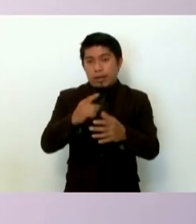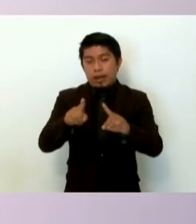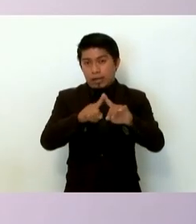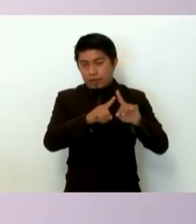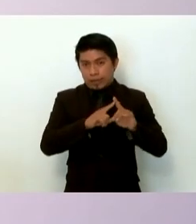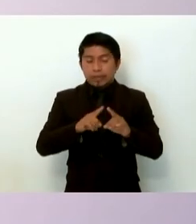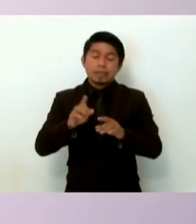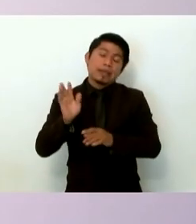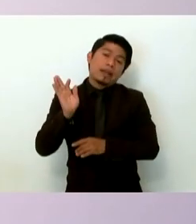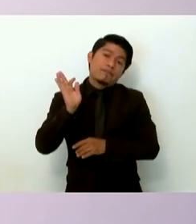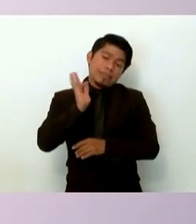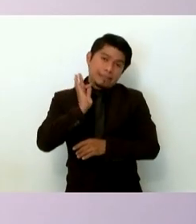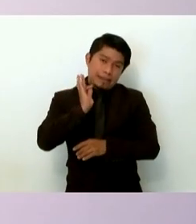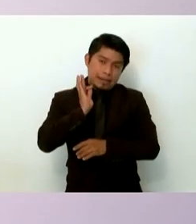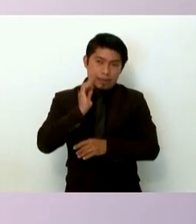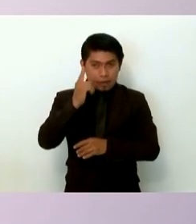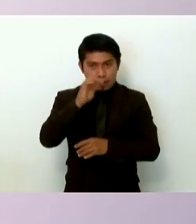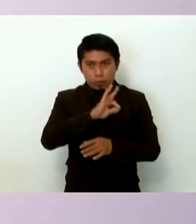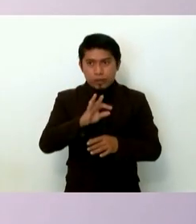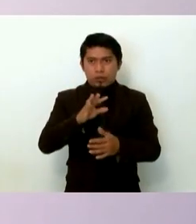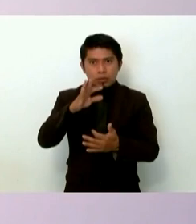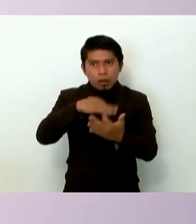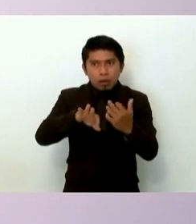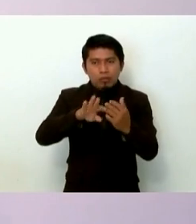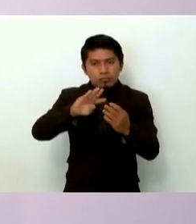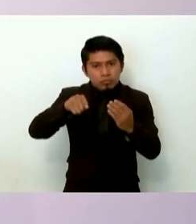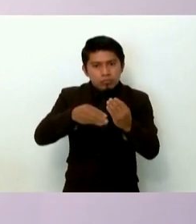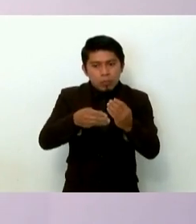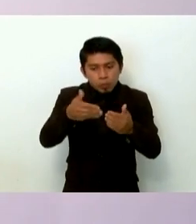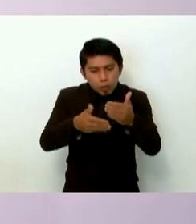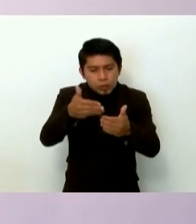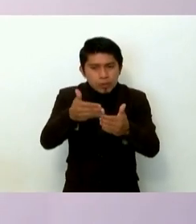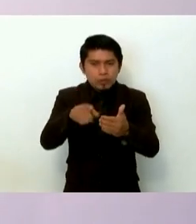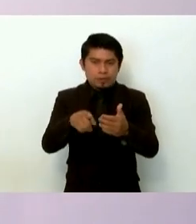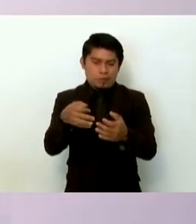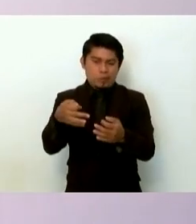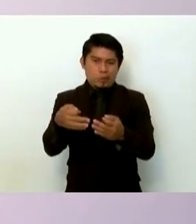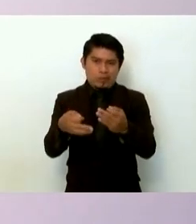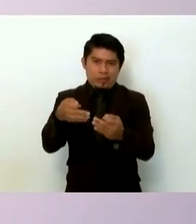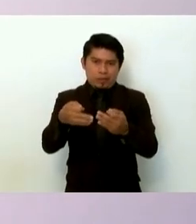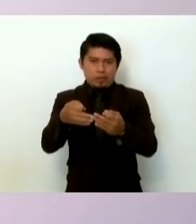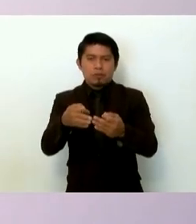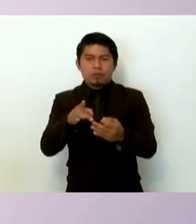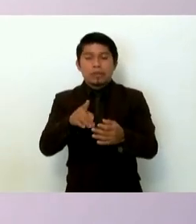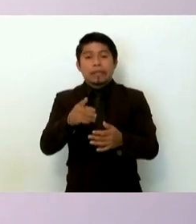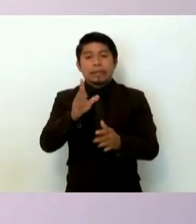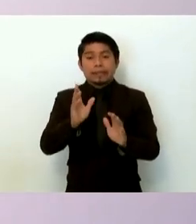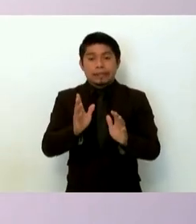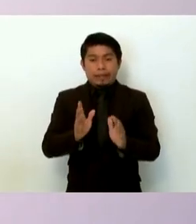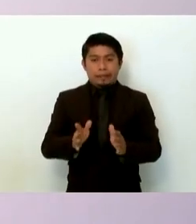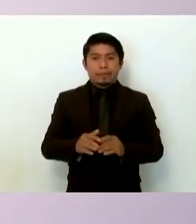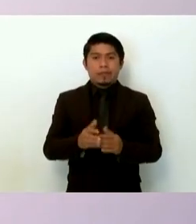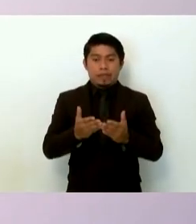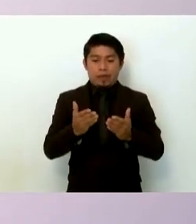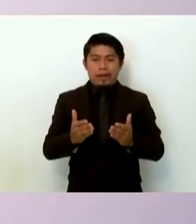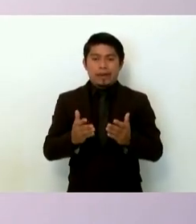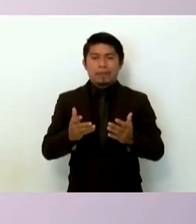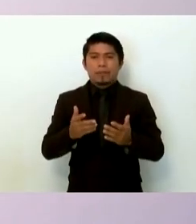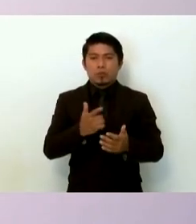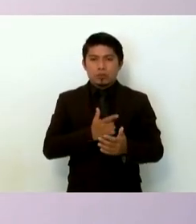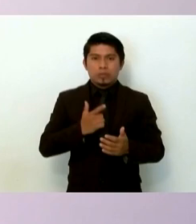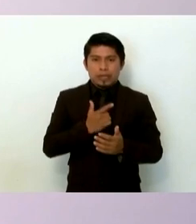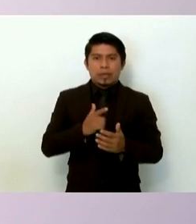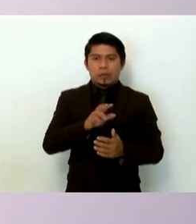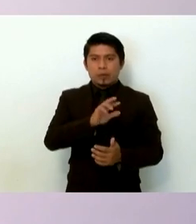Especial a fortalecer todo el proceso de judicialización y yo quiero aquí hacer un paréntesis